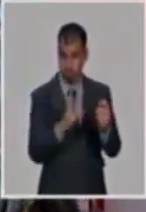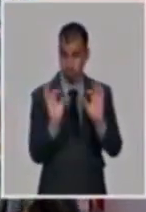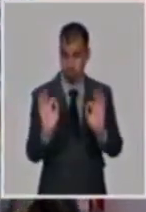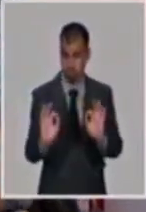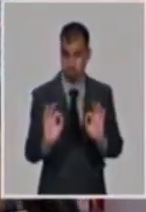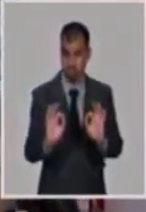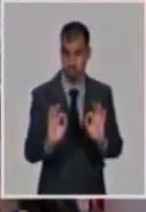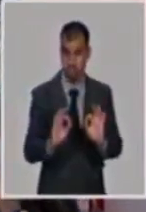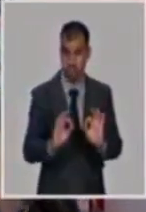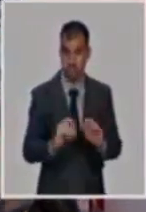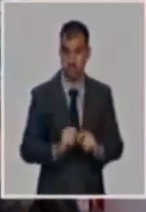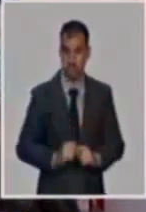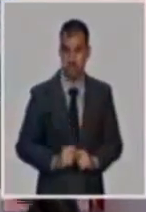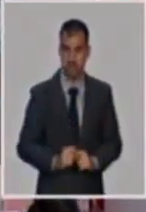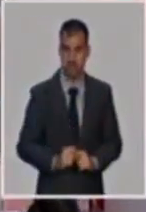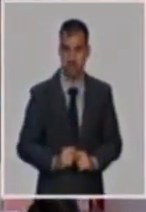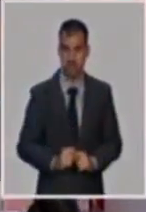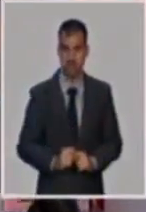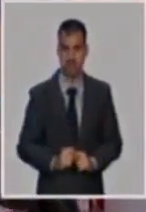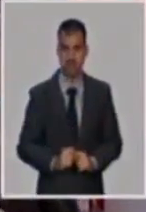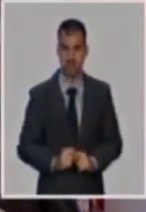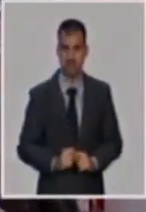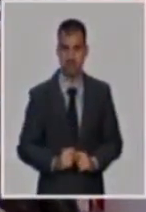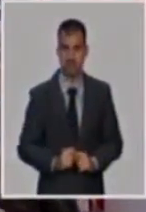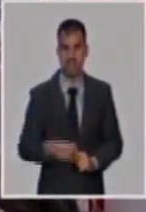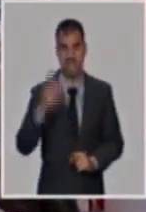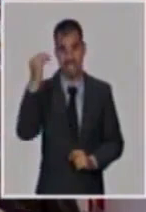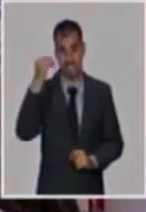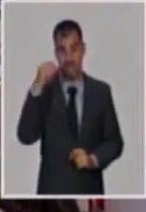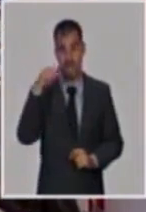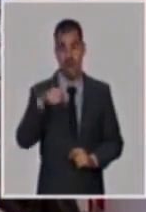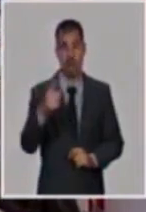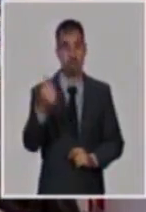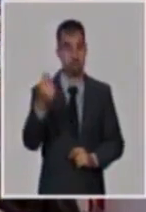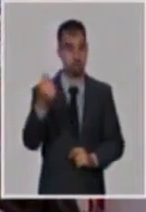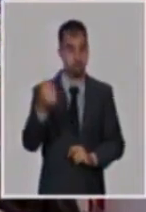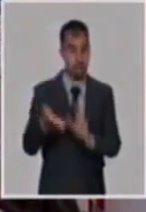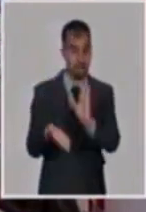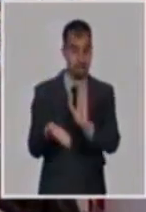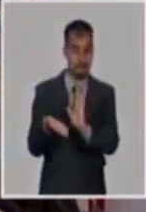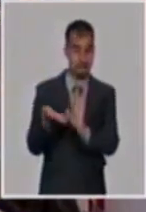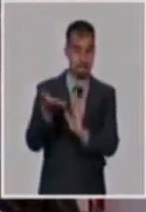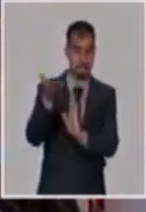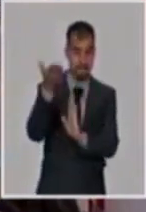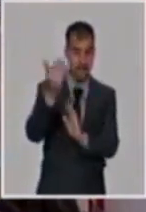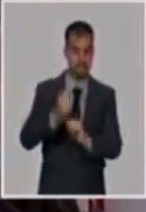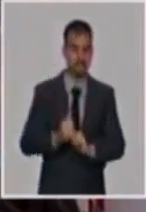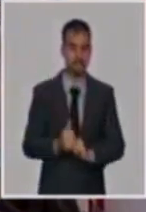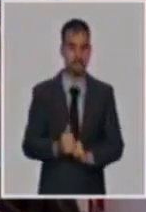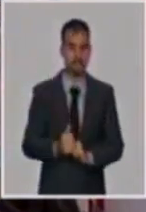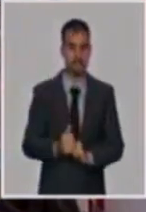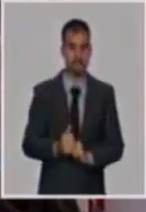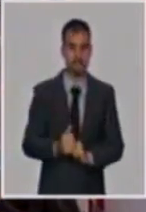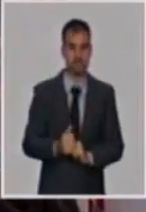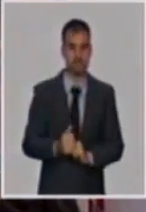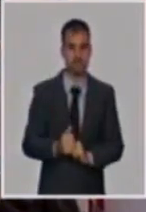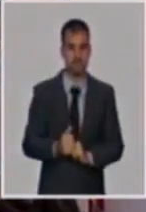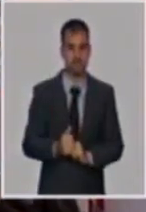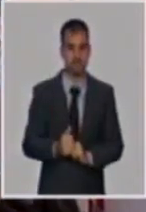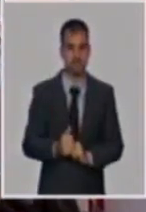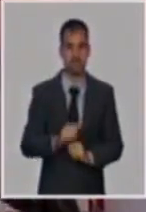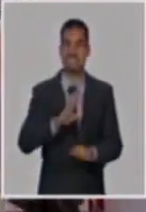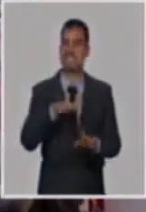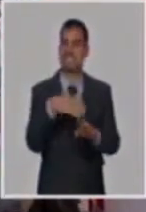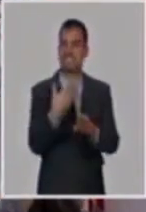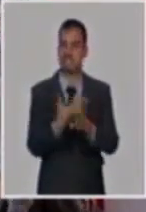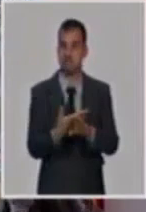obviamente, primero por el efecto del incremento de los costos y después bajo el principio de mantener la misma